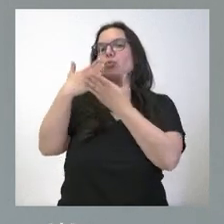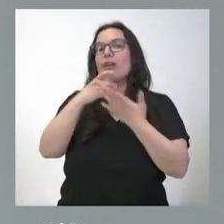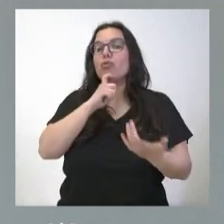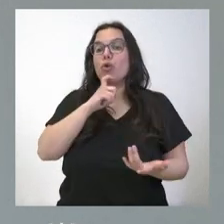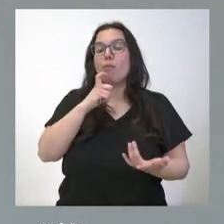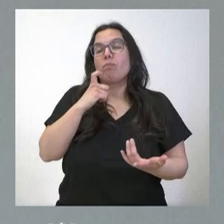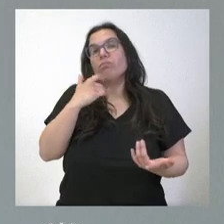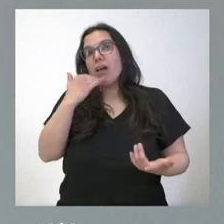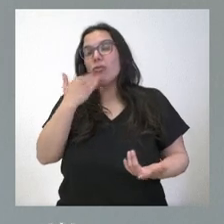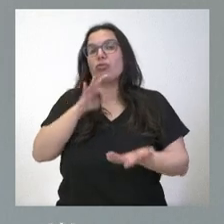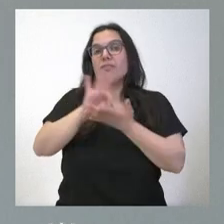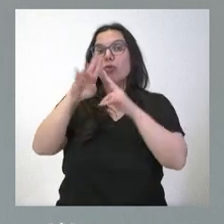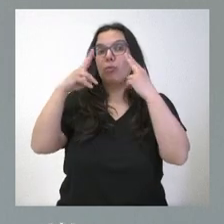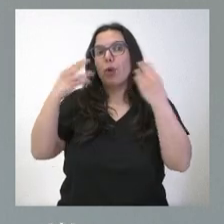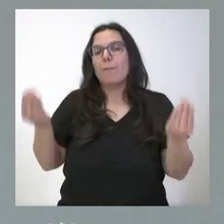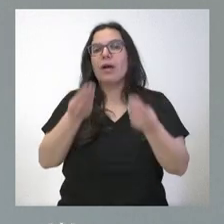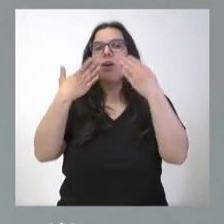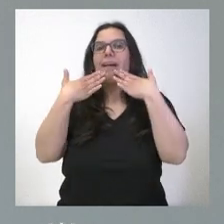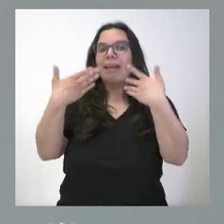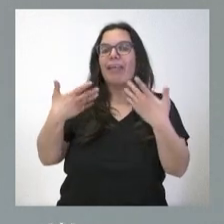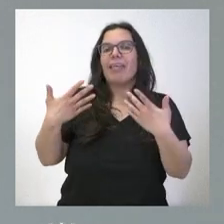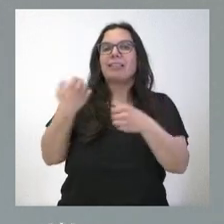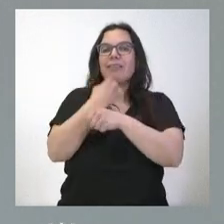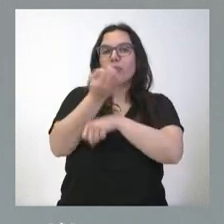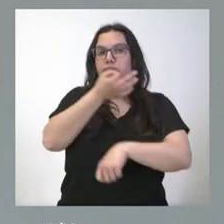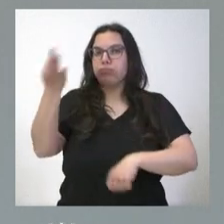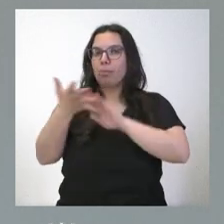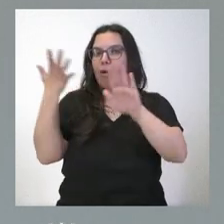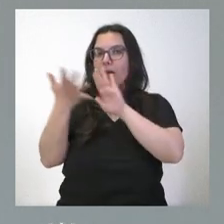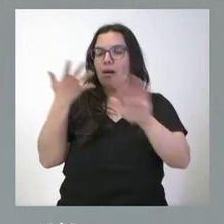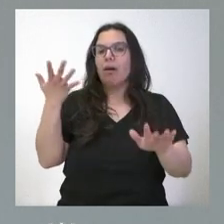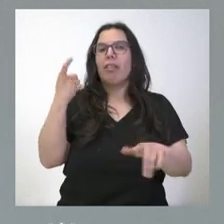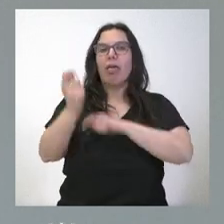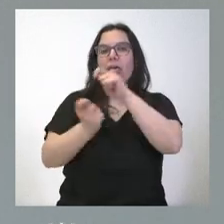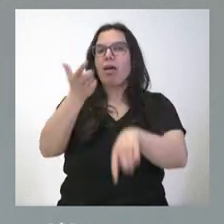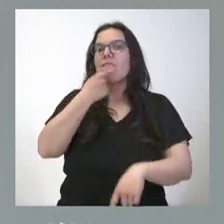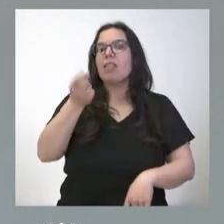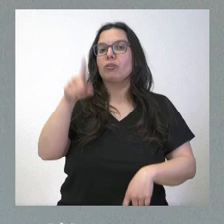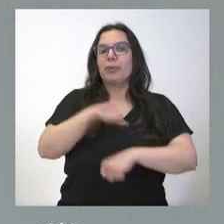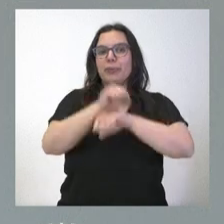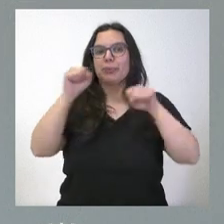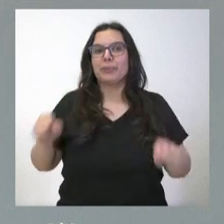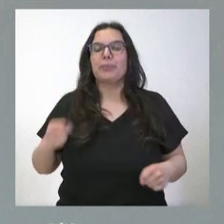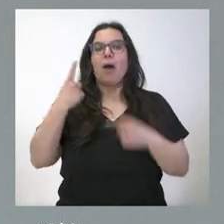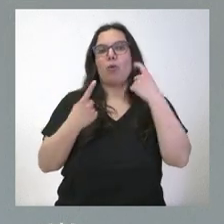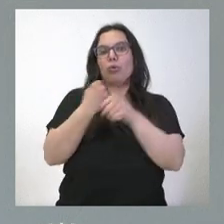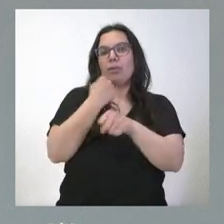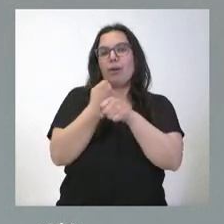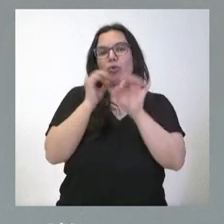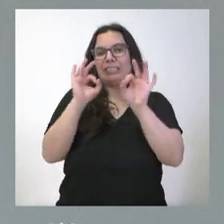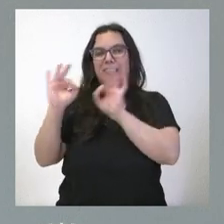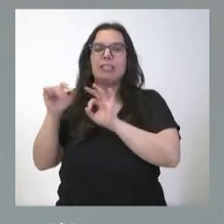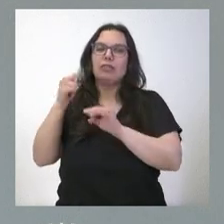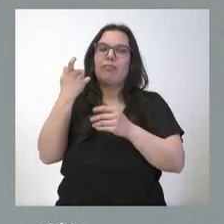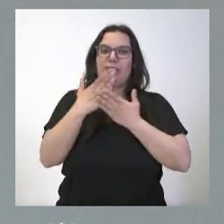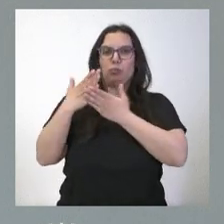público mejora a través de la eficacia en la gestión o cómo tiene que mejorar reforzando alguna de las áreas concretas esto es lo que iremos